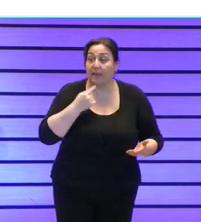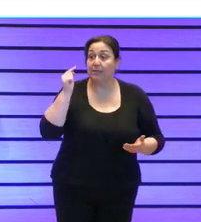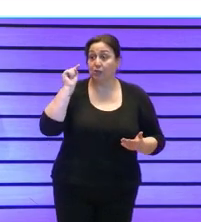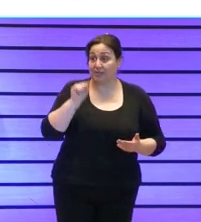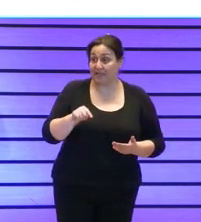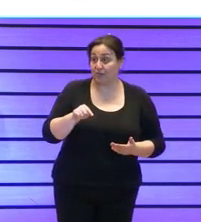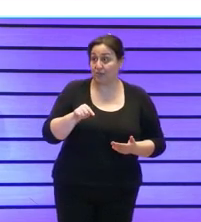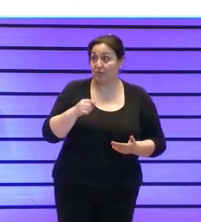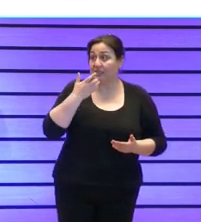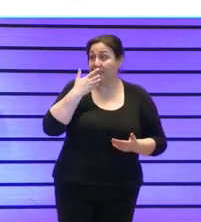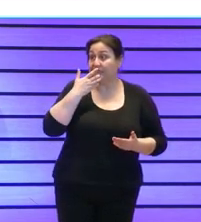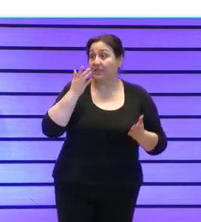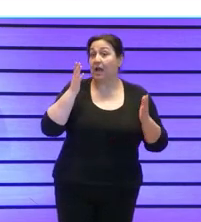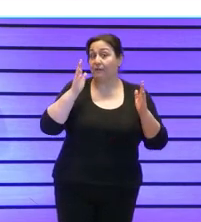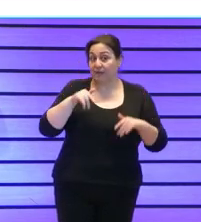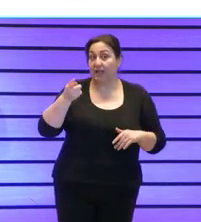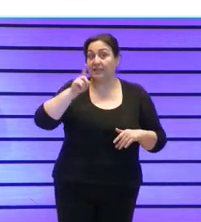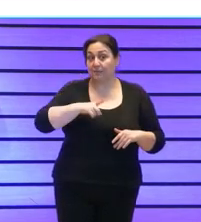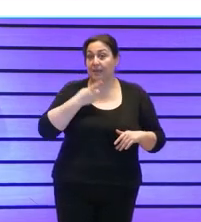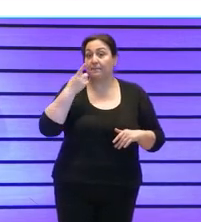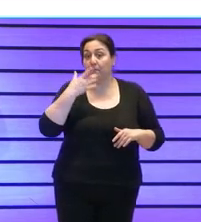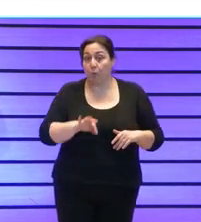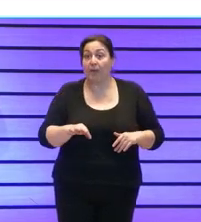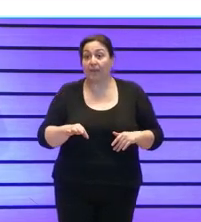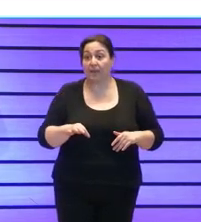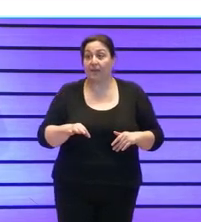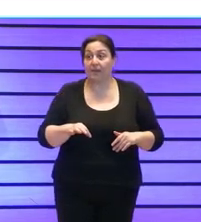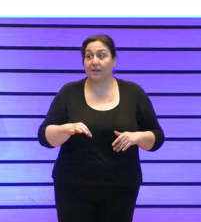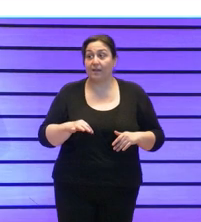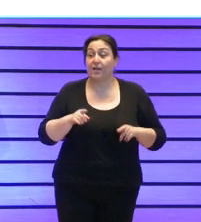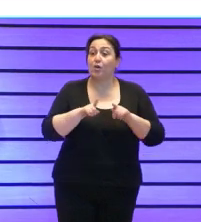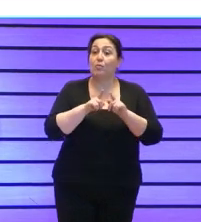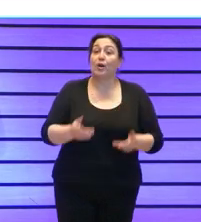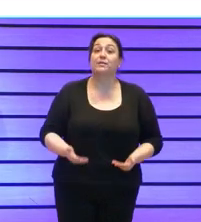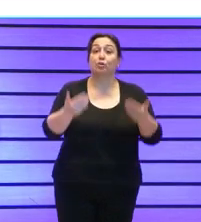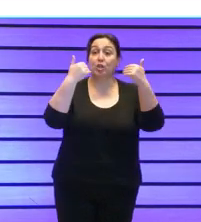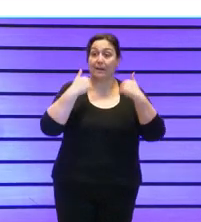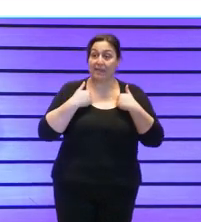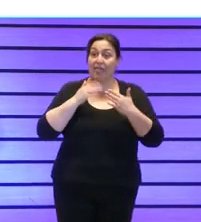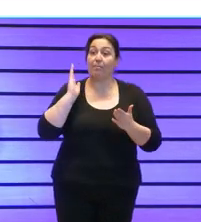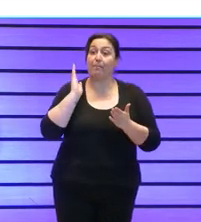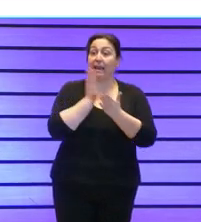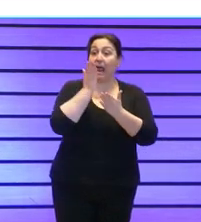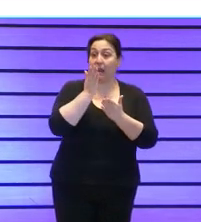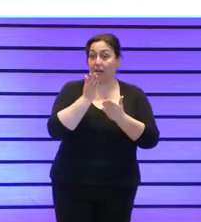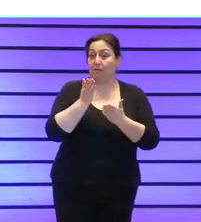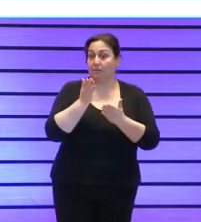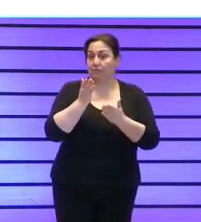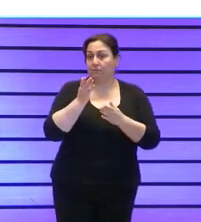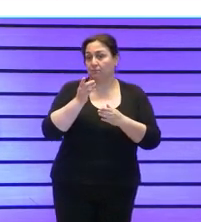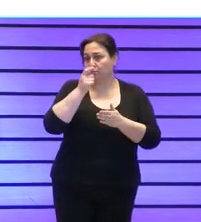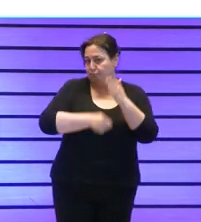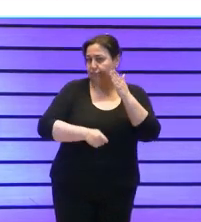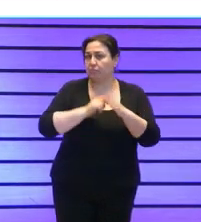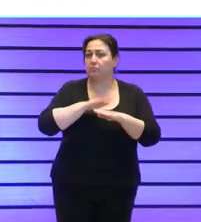sin tener en cuenta que además puede haber una responsabilidad penal para la organización por esa mala praxis que se